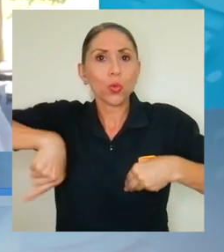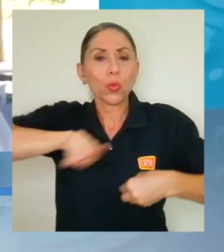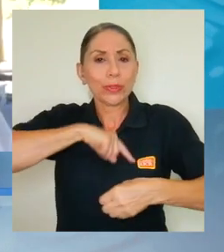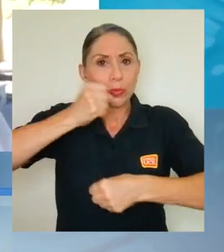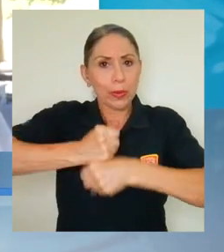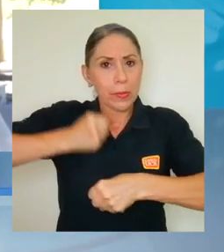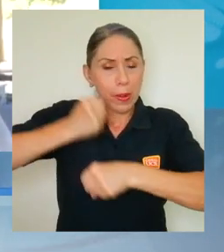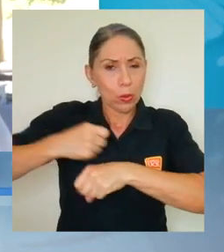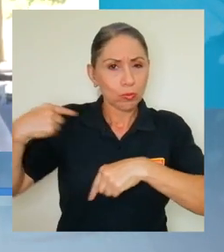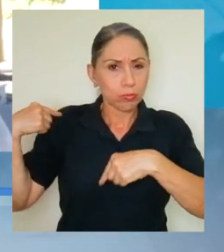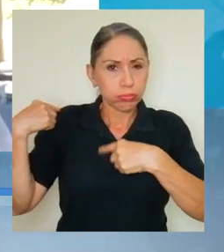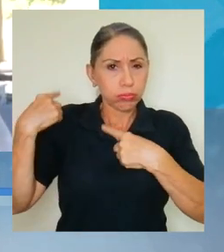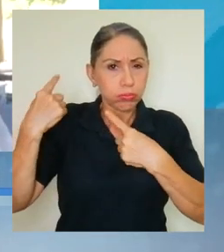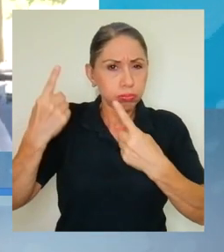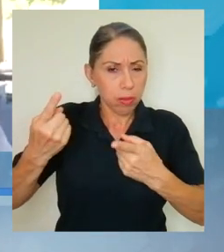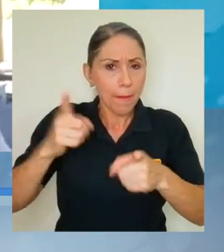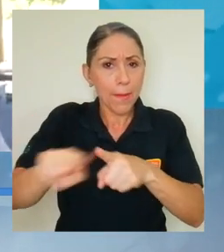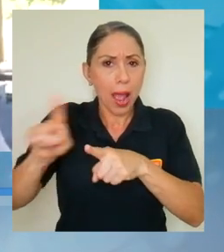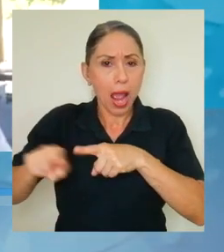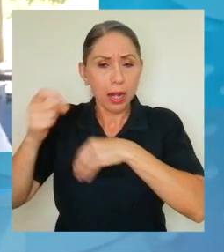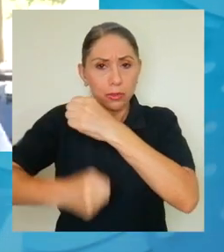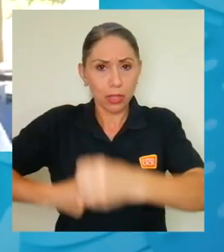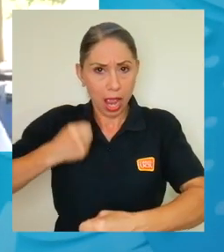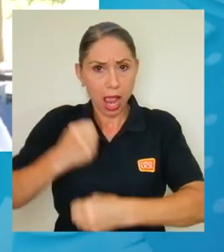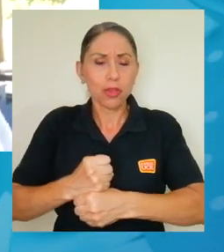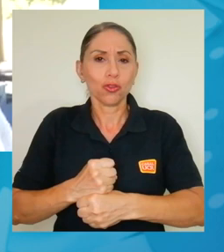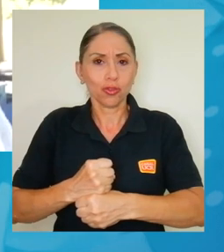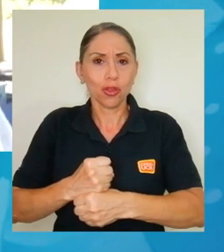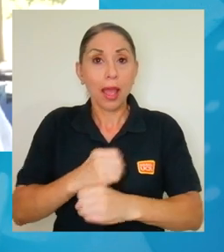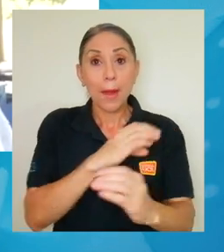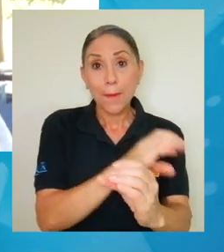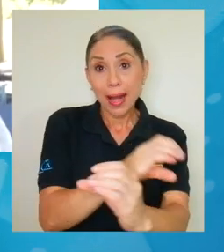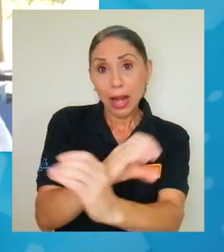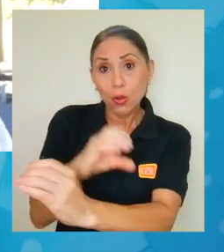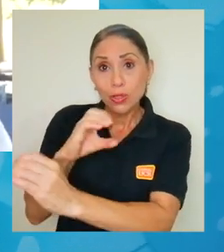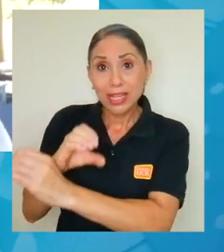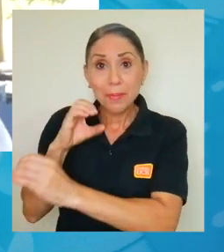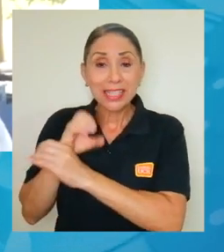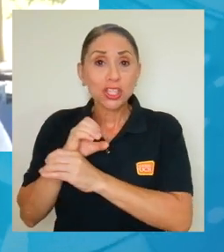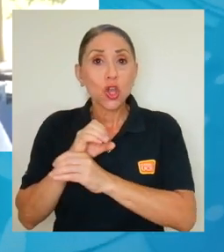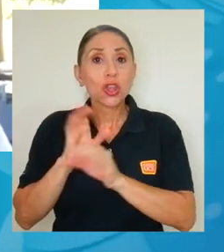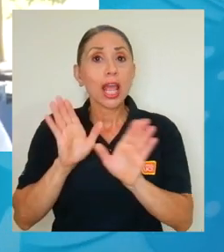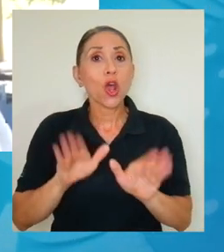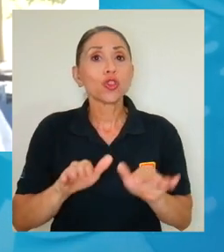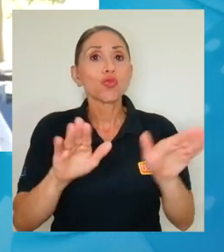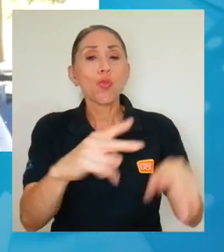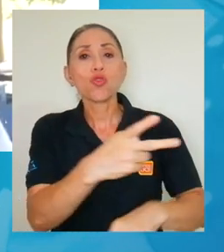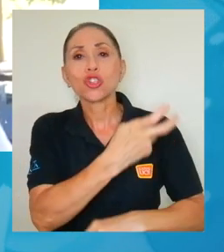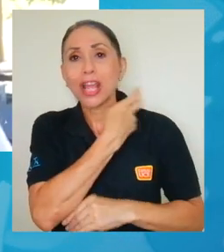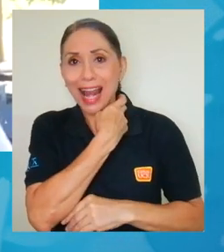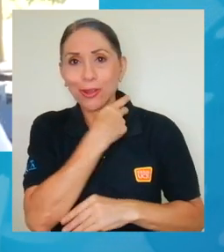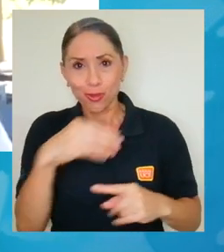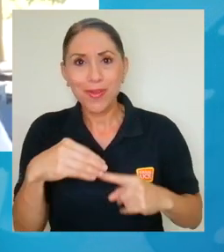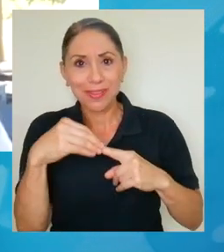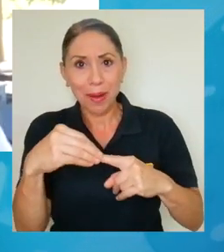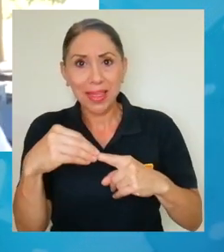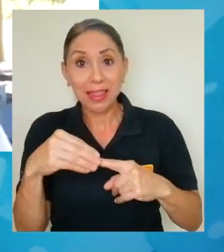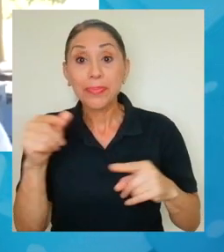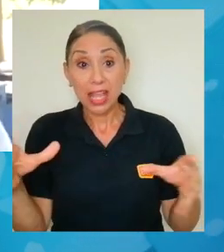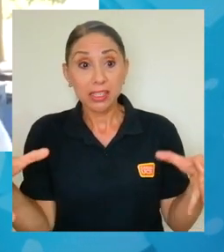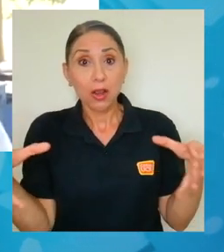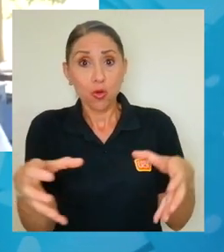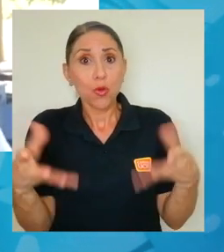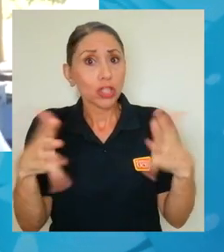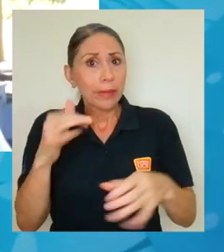hemos realizado durante ya varios años para la conservación de los murciélagos principalmente. Es un grupo con el que yo he